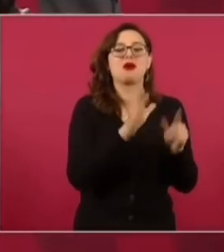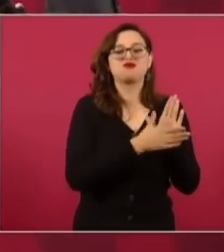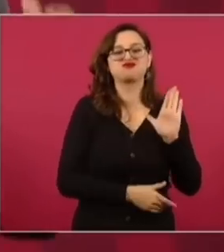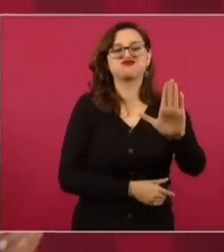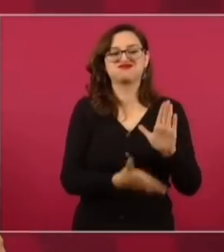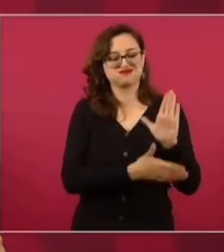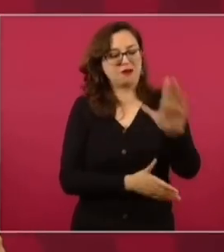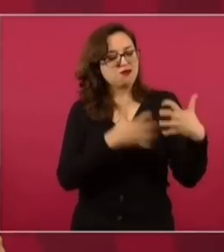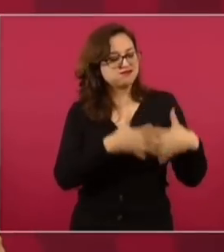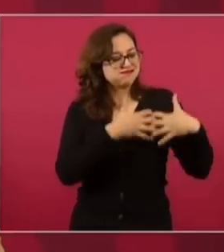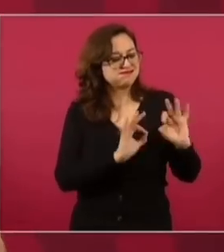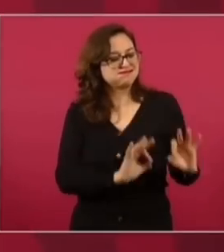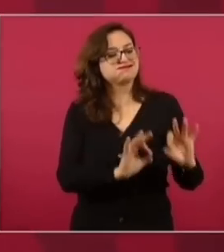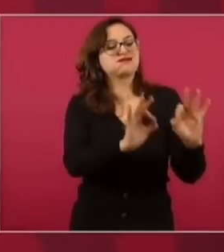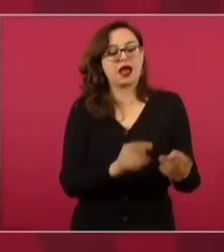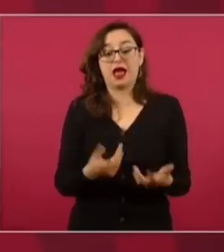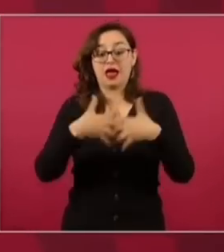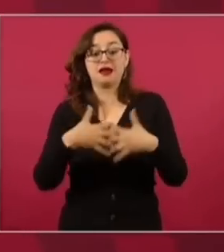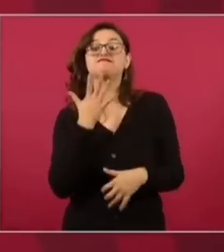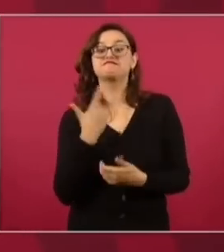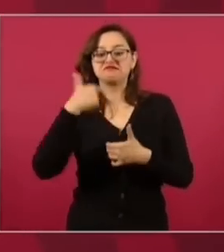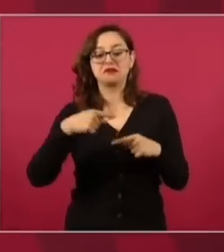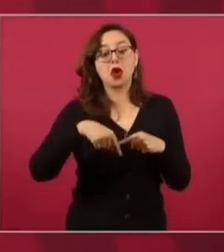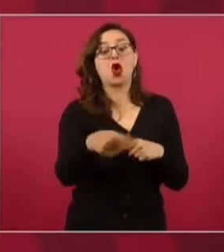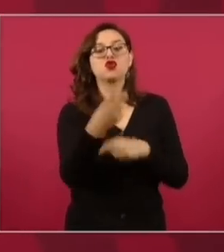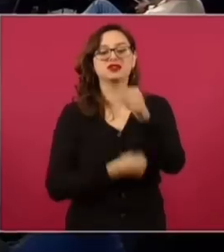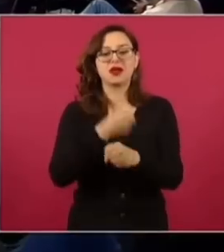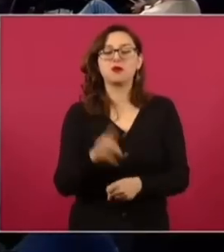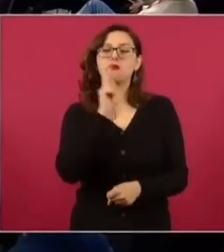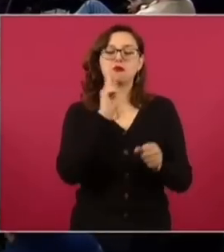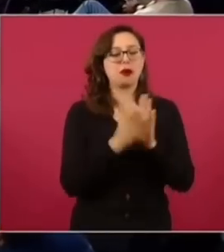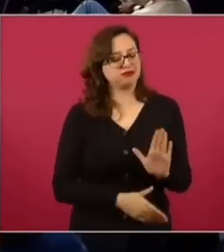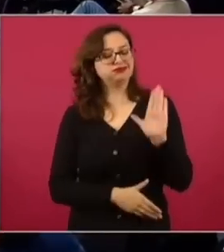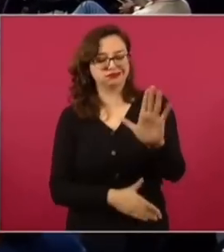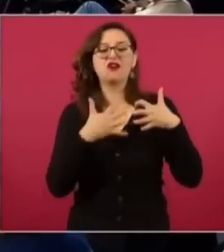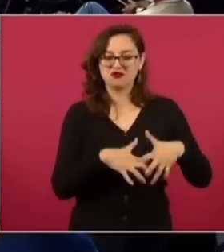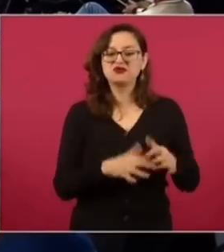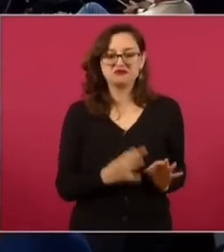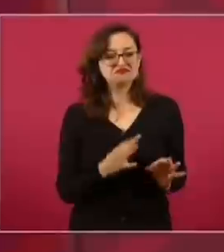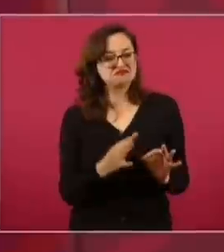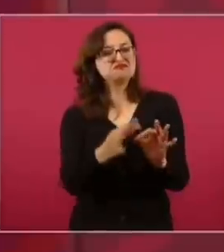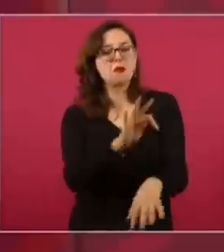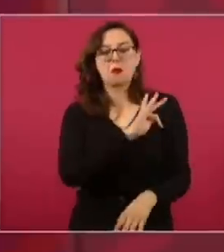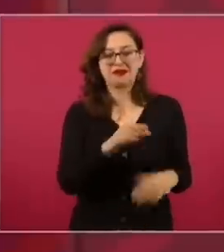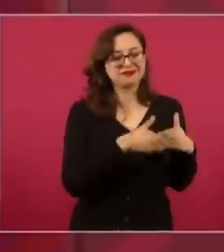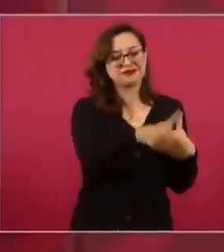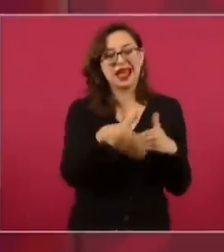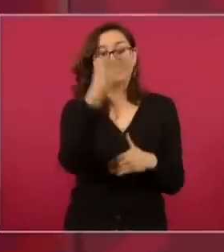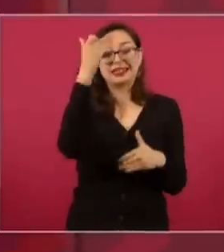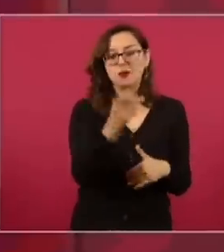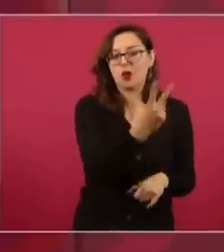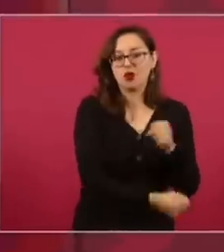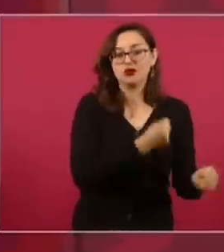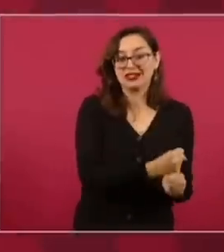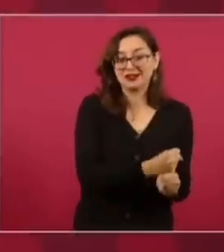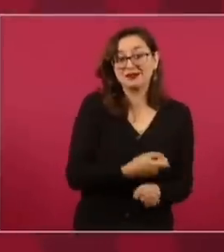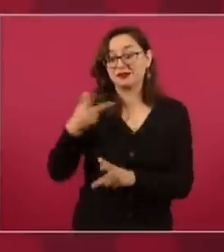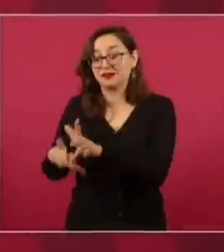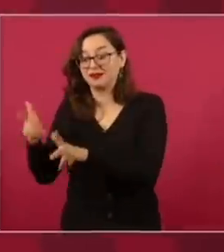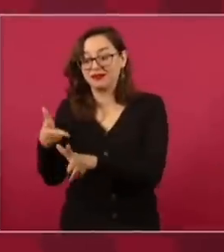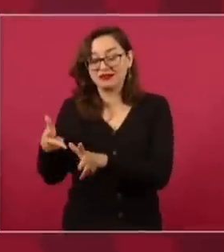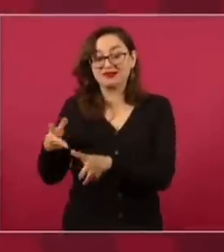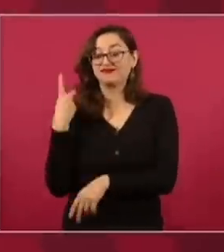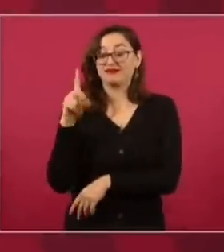dos años, pero el tren, estamos pensando inaugurarlo en diciembre